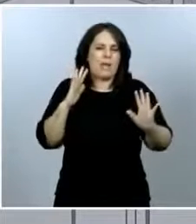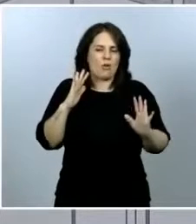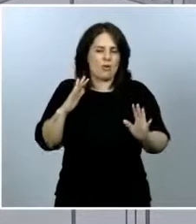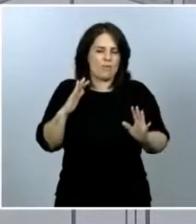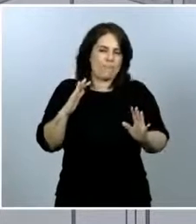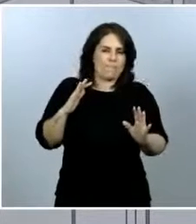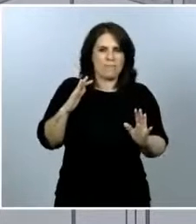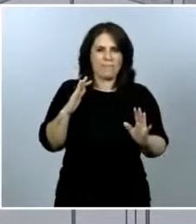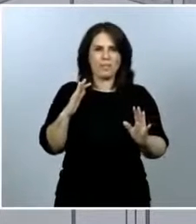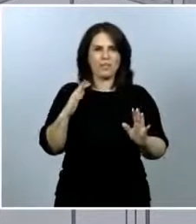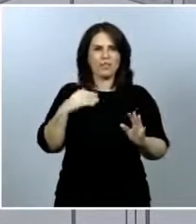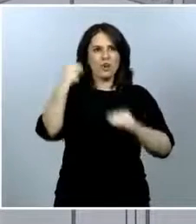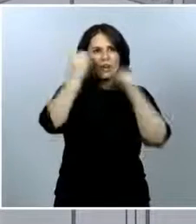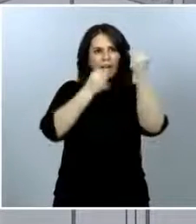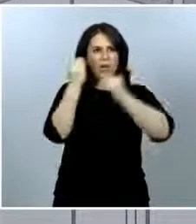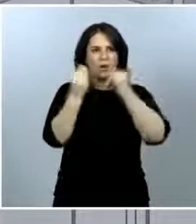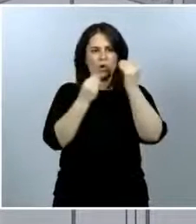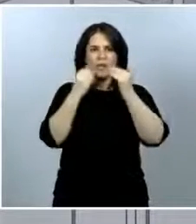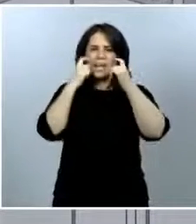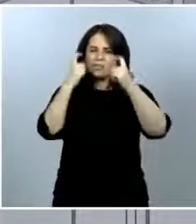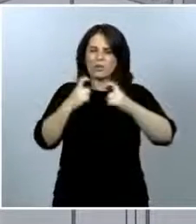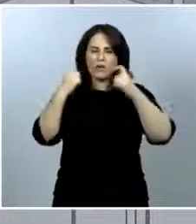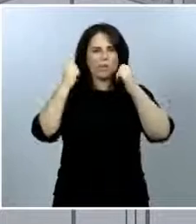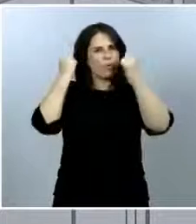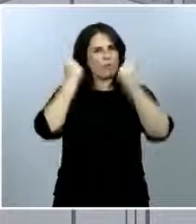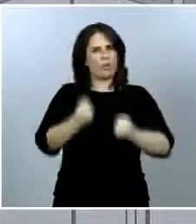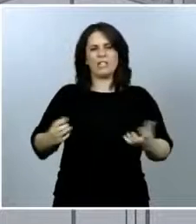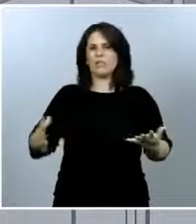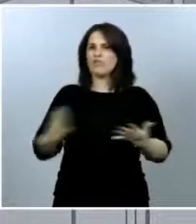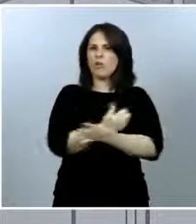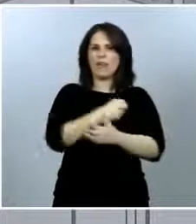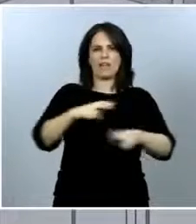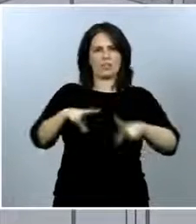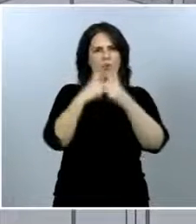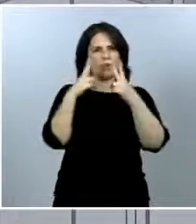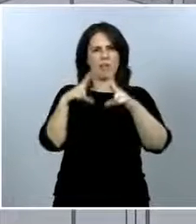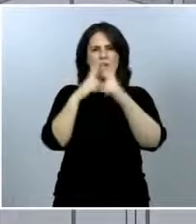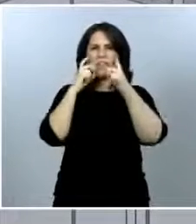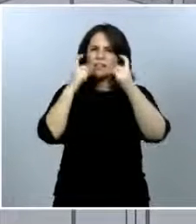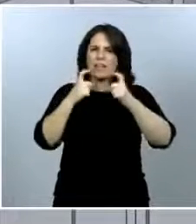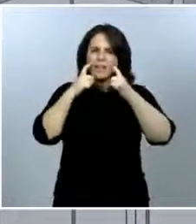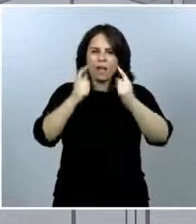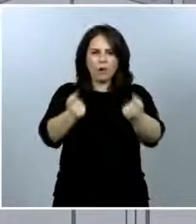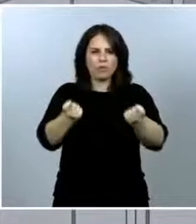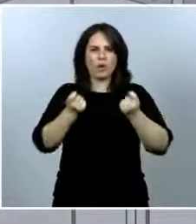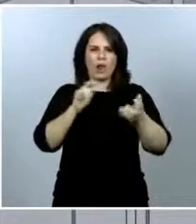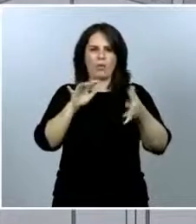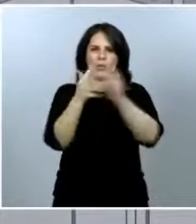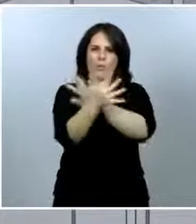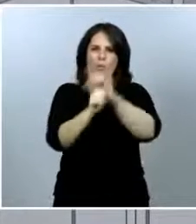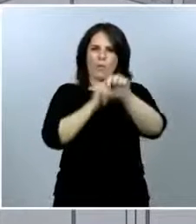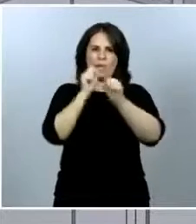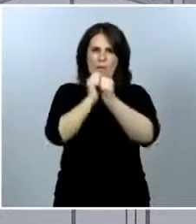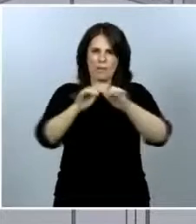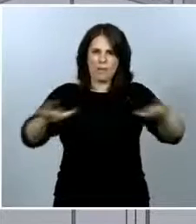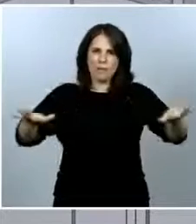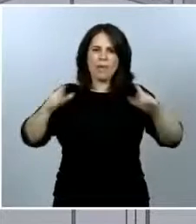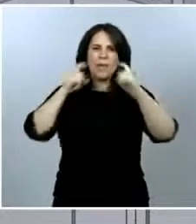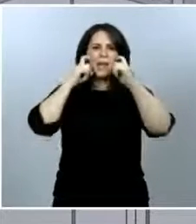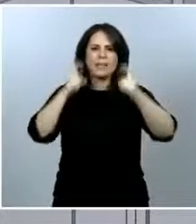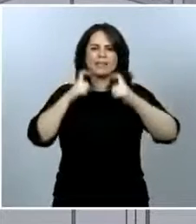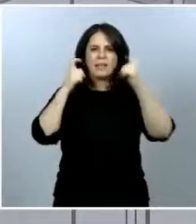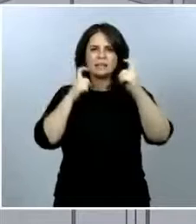esfuerzo todos, muy grande, toda la población, para tratar de controlar la evolución de la epidemia, para tratar de eliminar la transmisión.